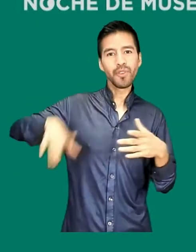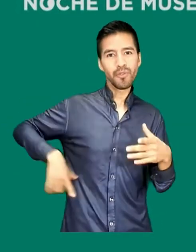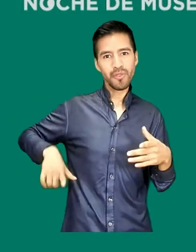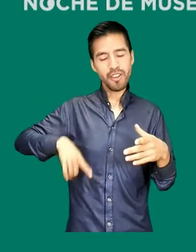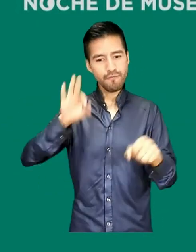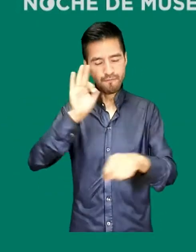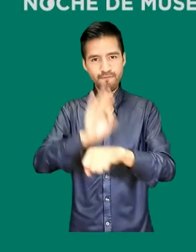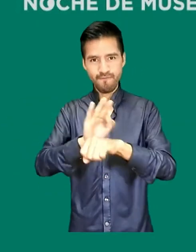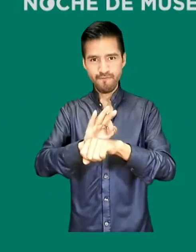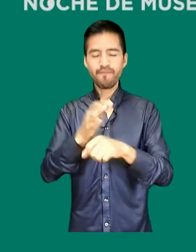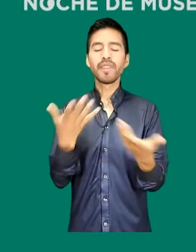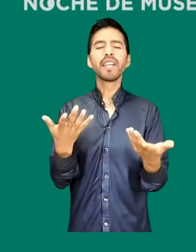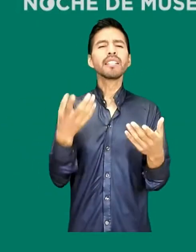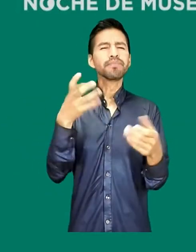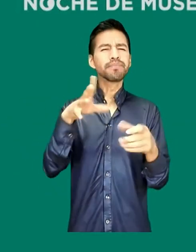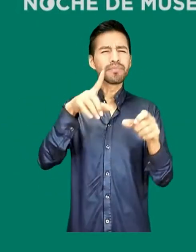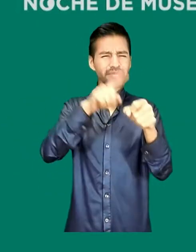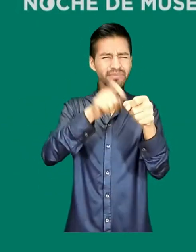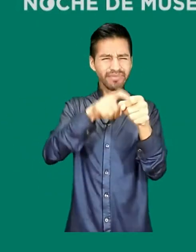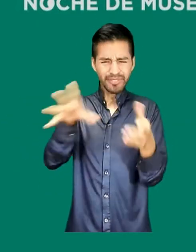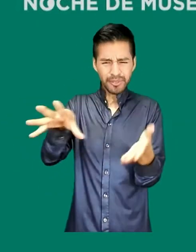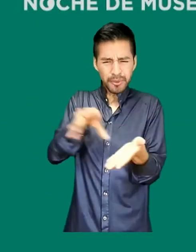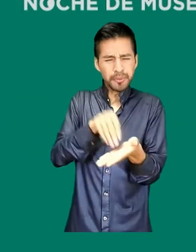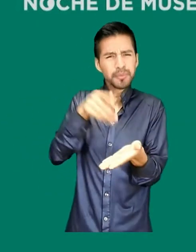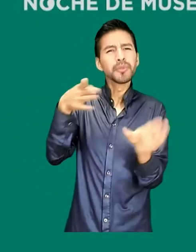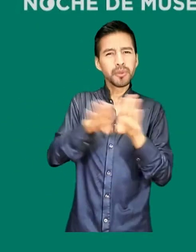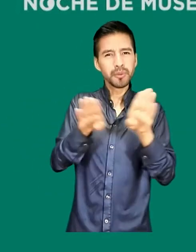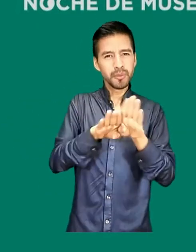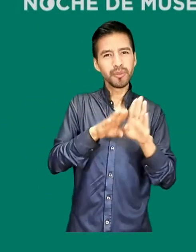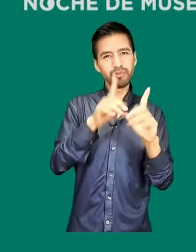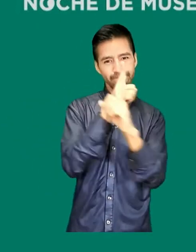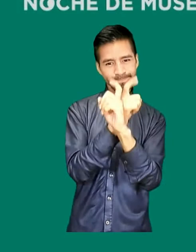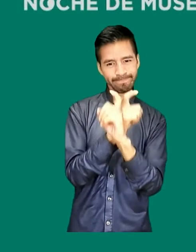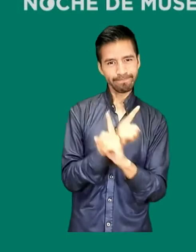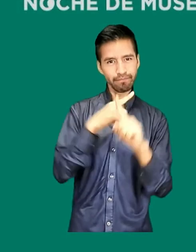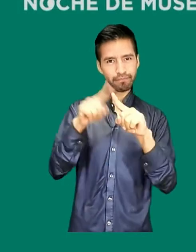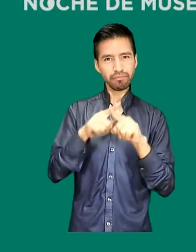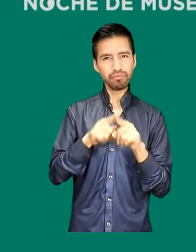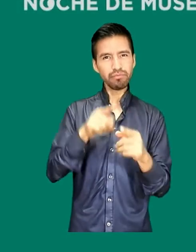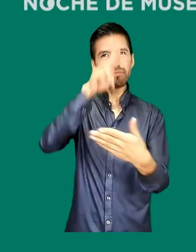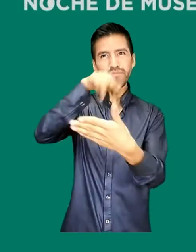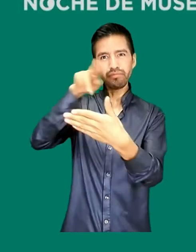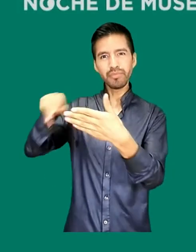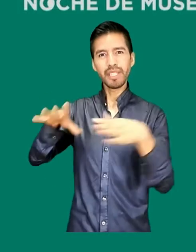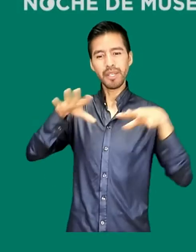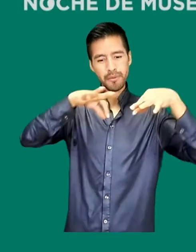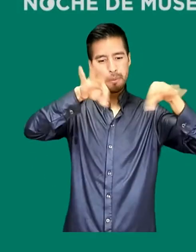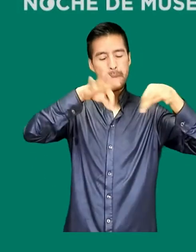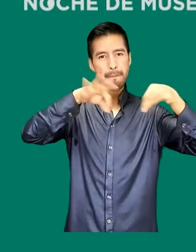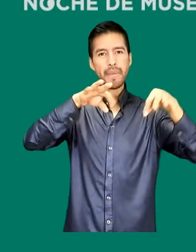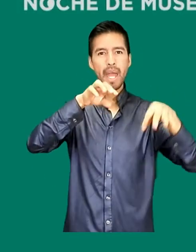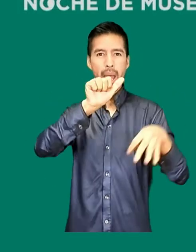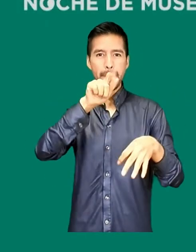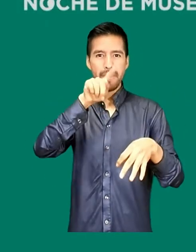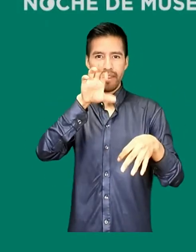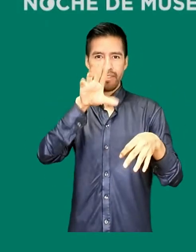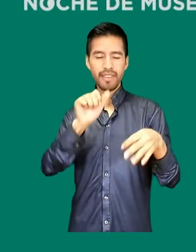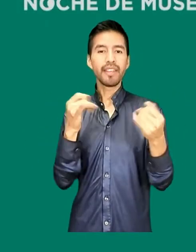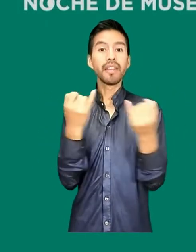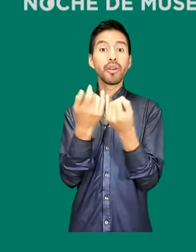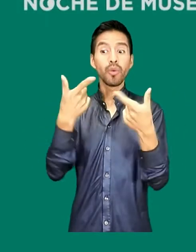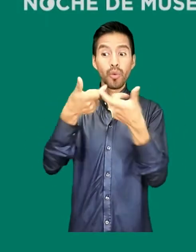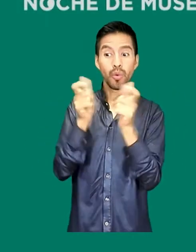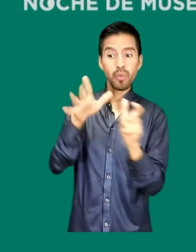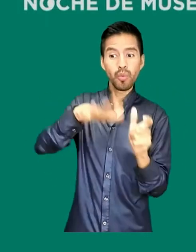Estos pigmentos eran utilizados para la elaboración de códices, que tenían como soporte el papel amate. Los tlacuilos fueron las